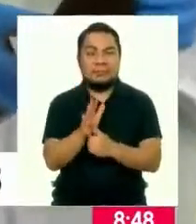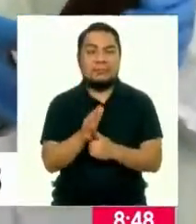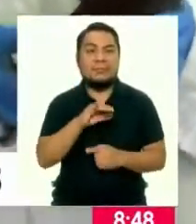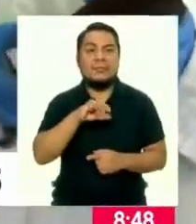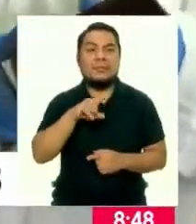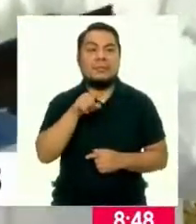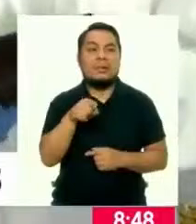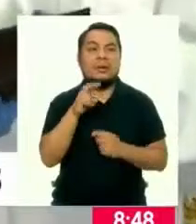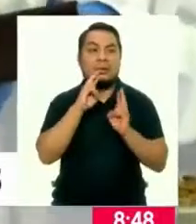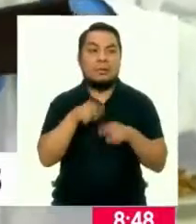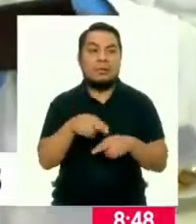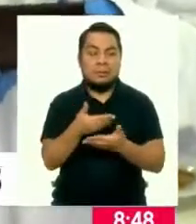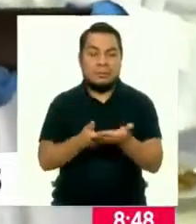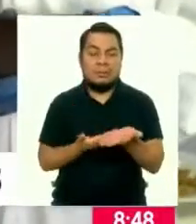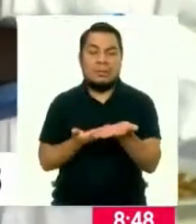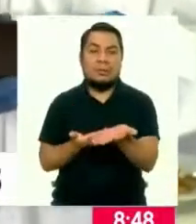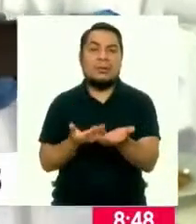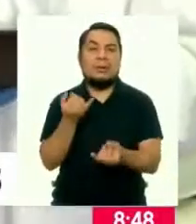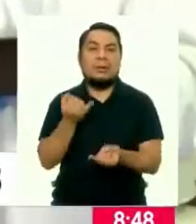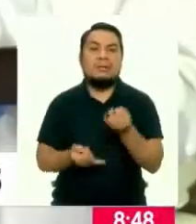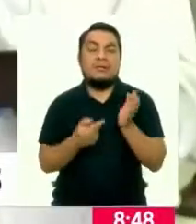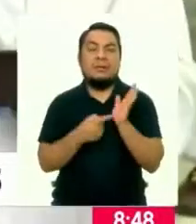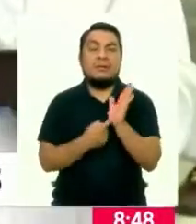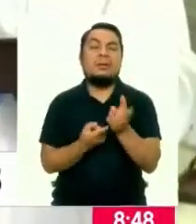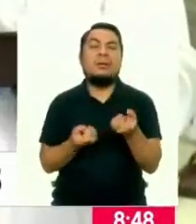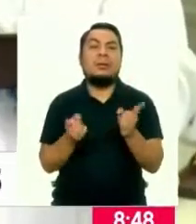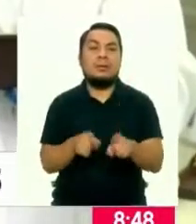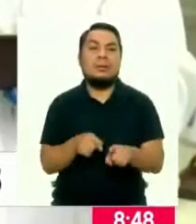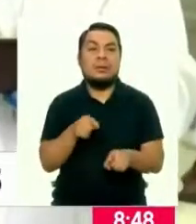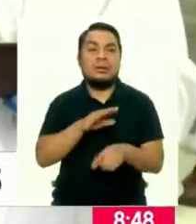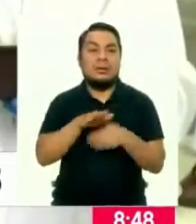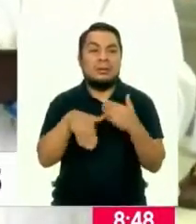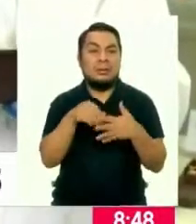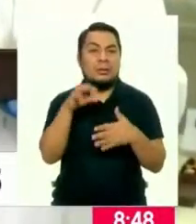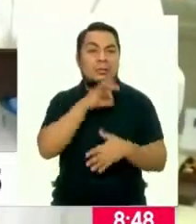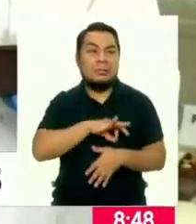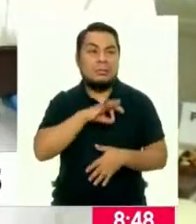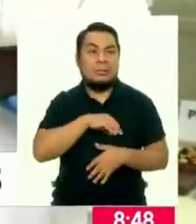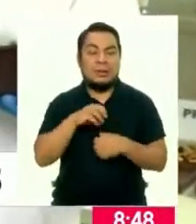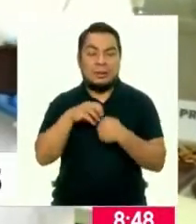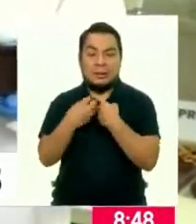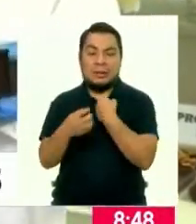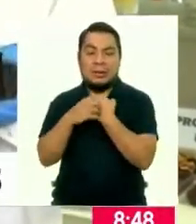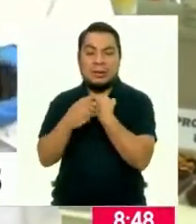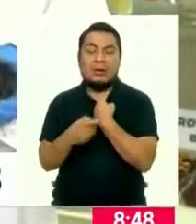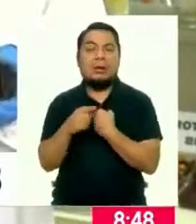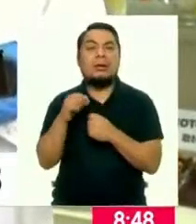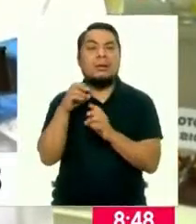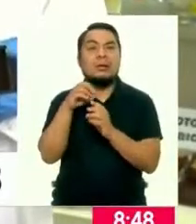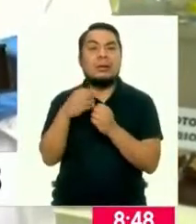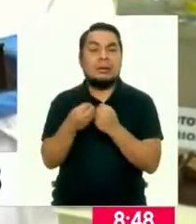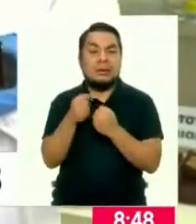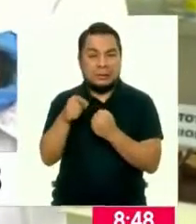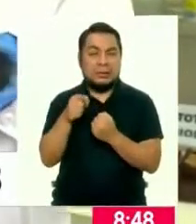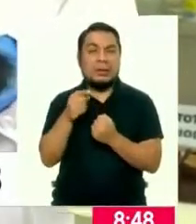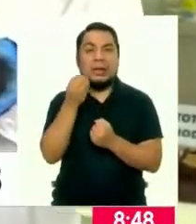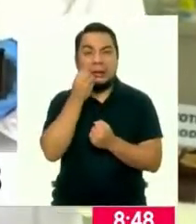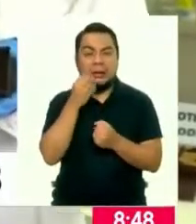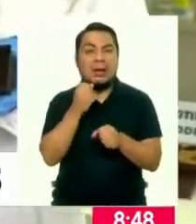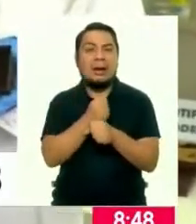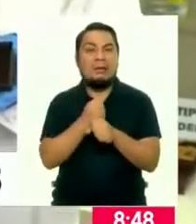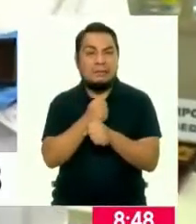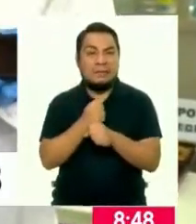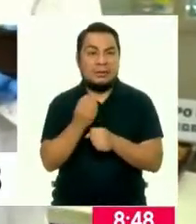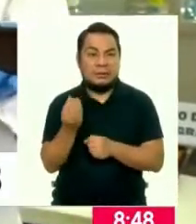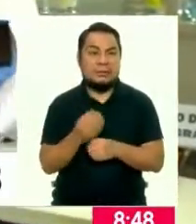Julio, este es el resultado que se obtiene luego de sacarle provecho a las cáscaras de nueces y también de café.